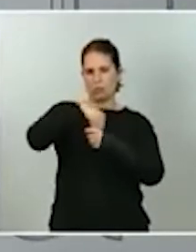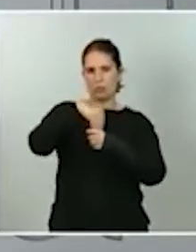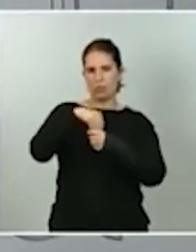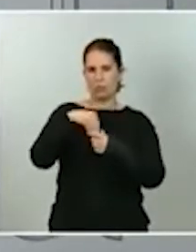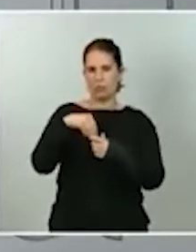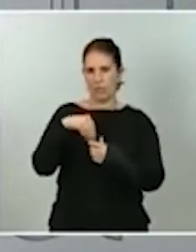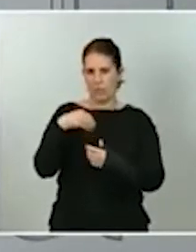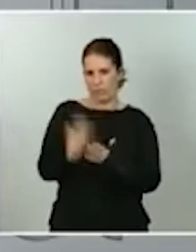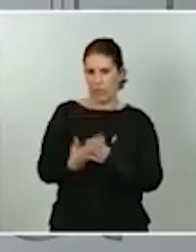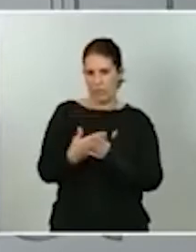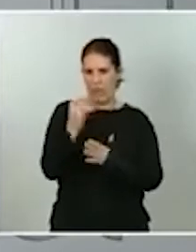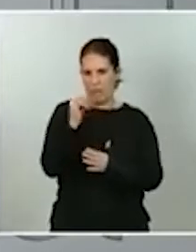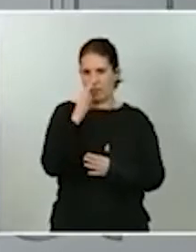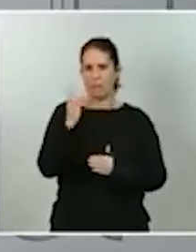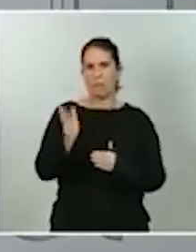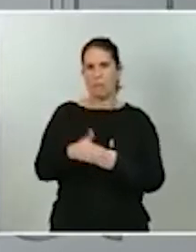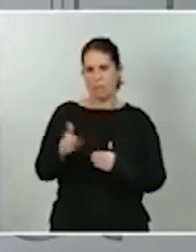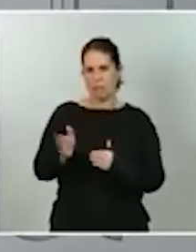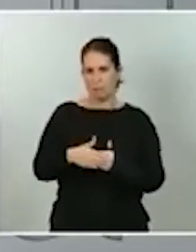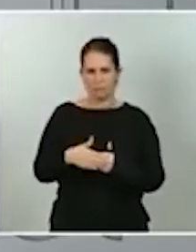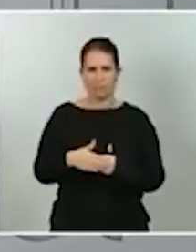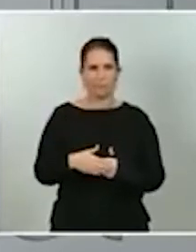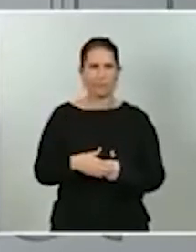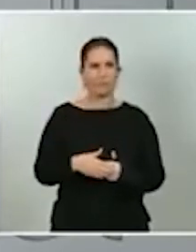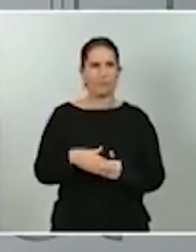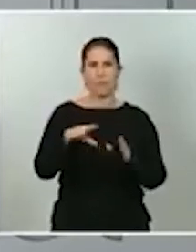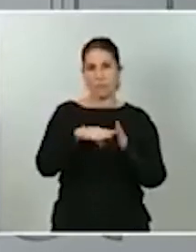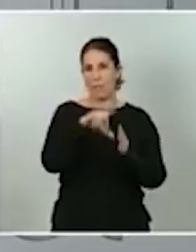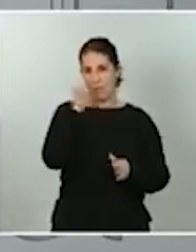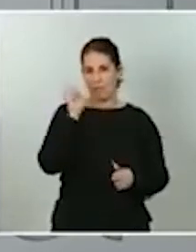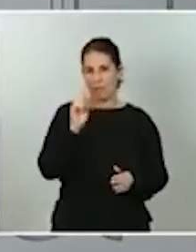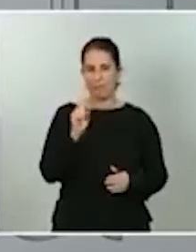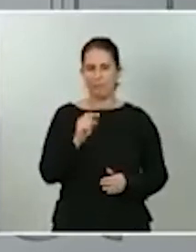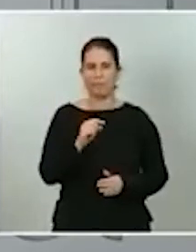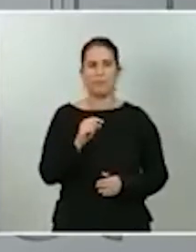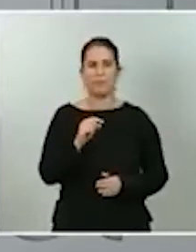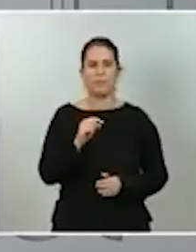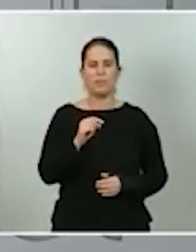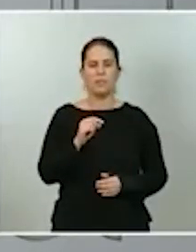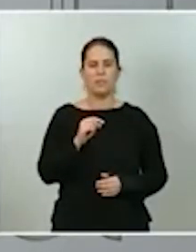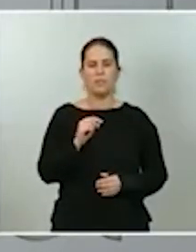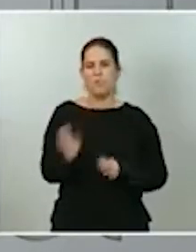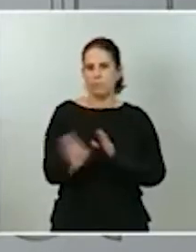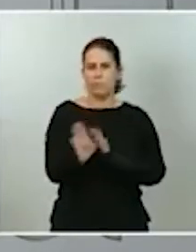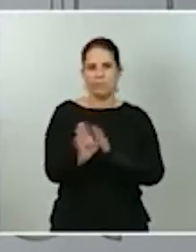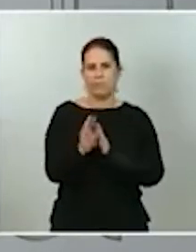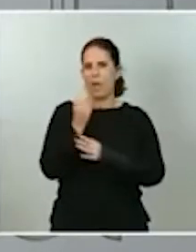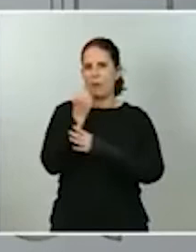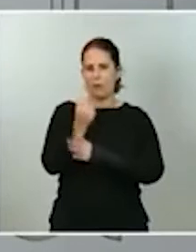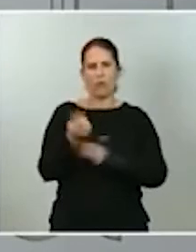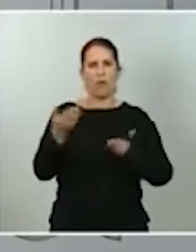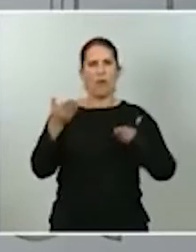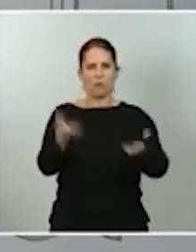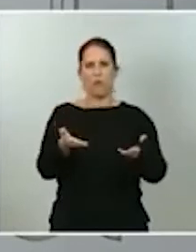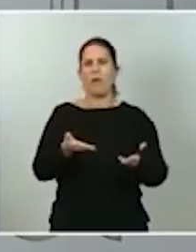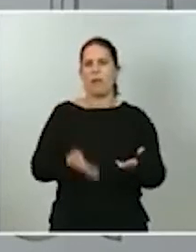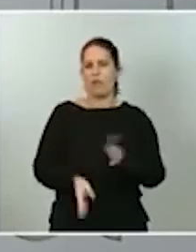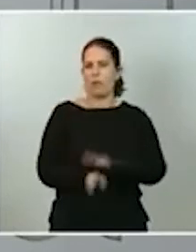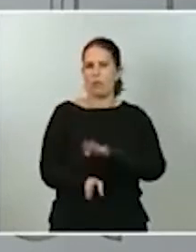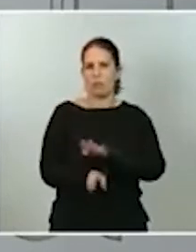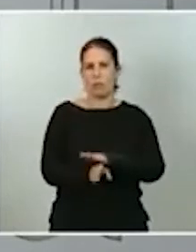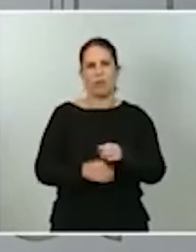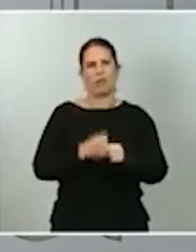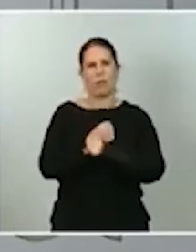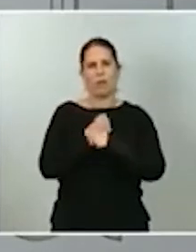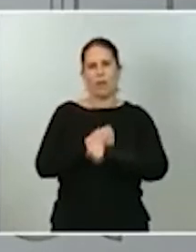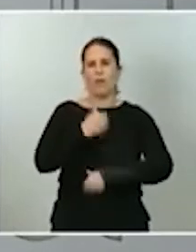en la Comunidad de Madrid y, por tanto, en esa dirección vamos a seguir arrimando el hombro y vamos a seguir trabajando a ser posible